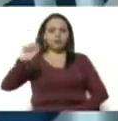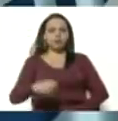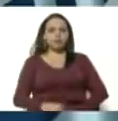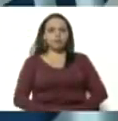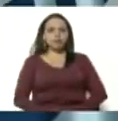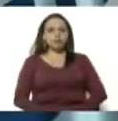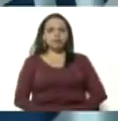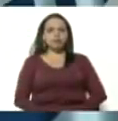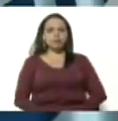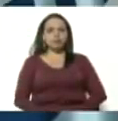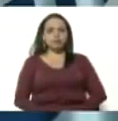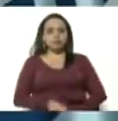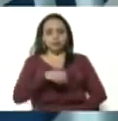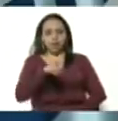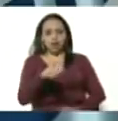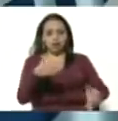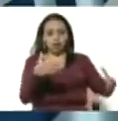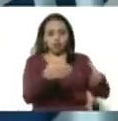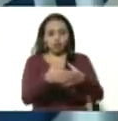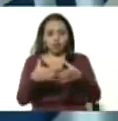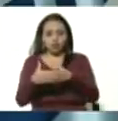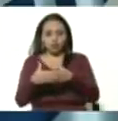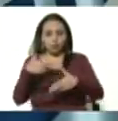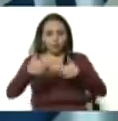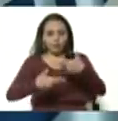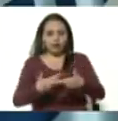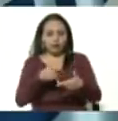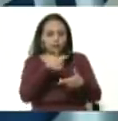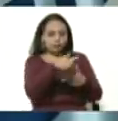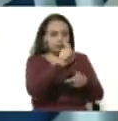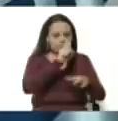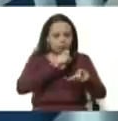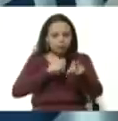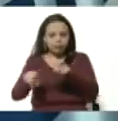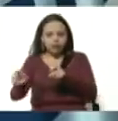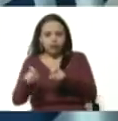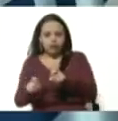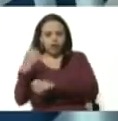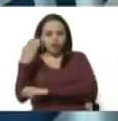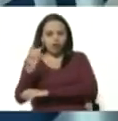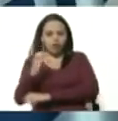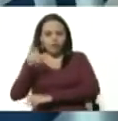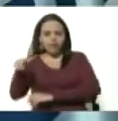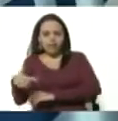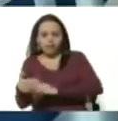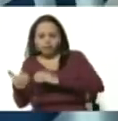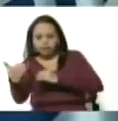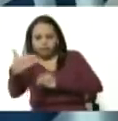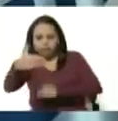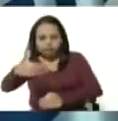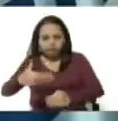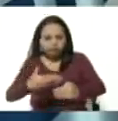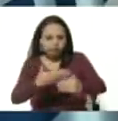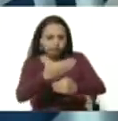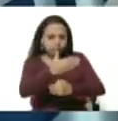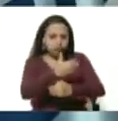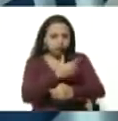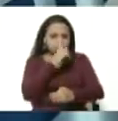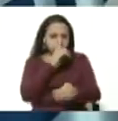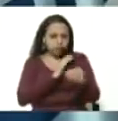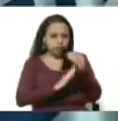Estas bandas captan con nacionales en Colombia para luego guiarlos a través de las trochas.